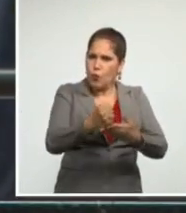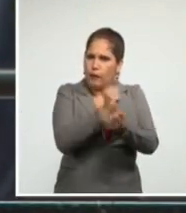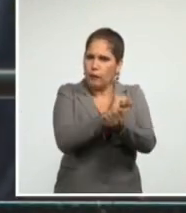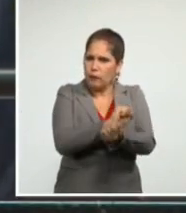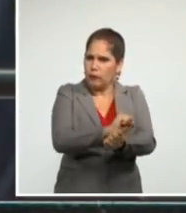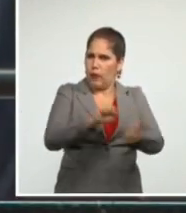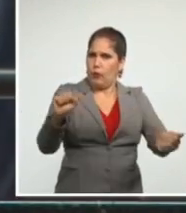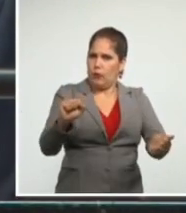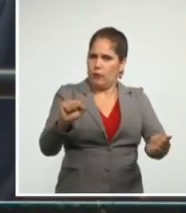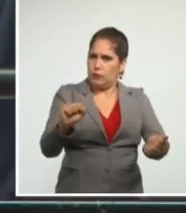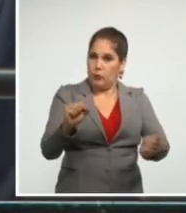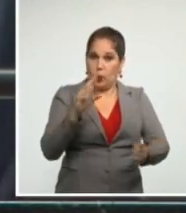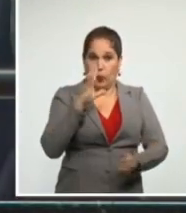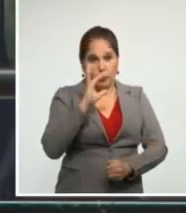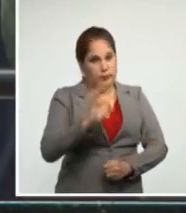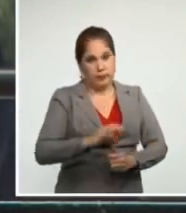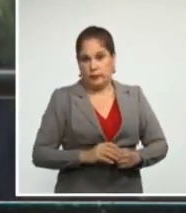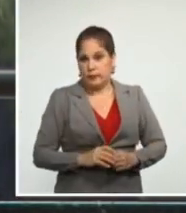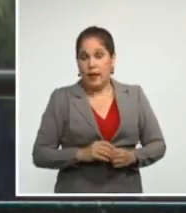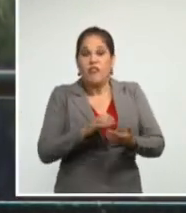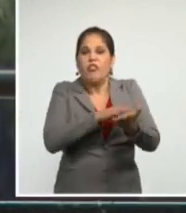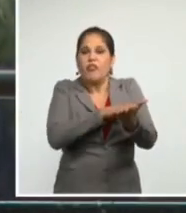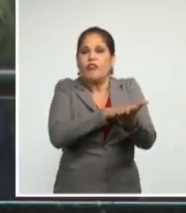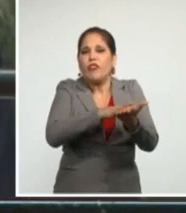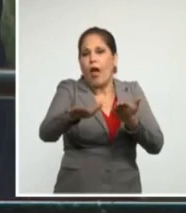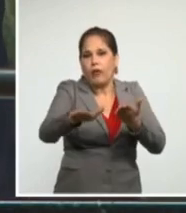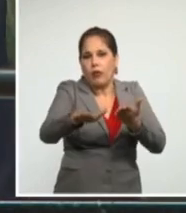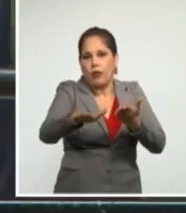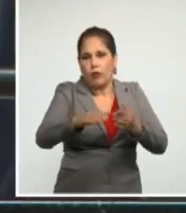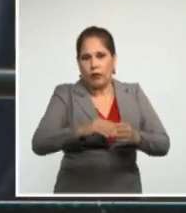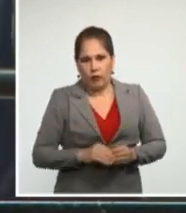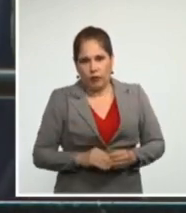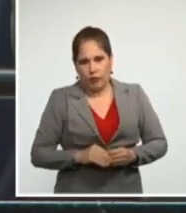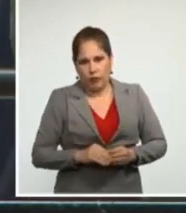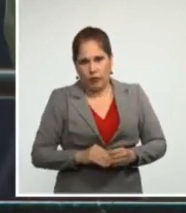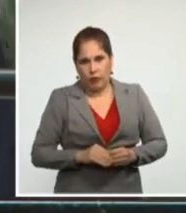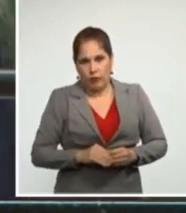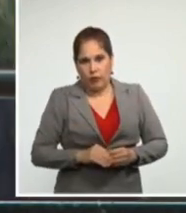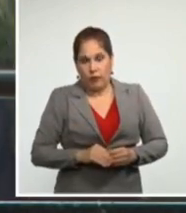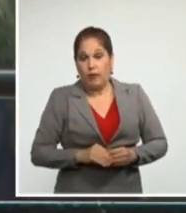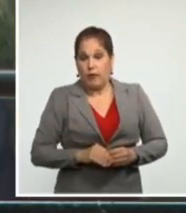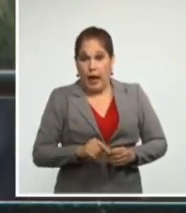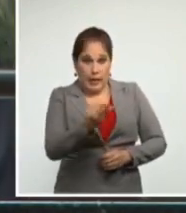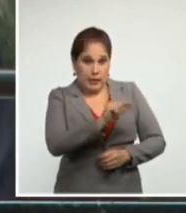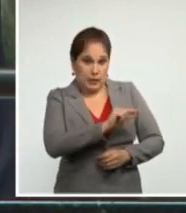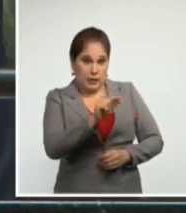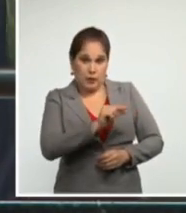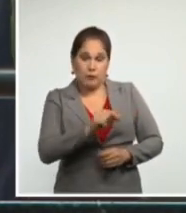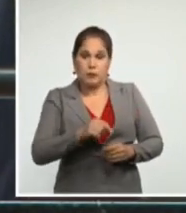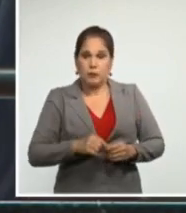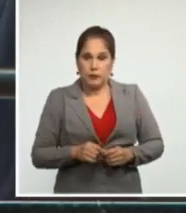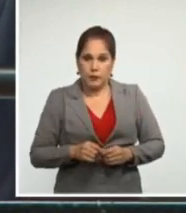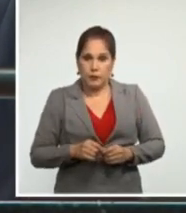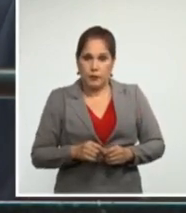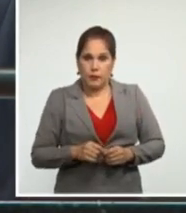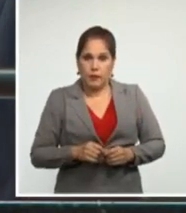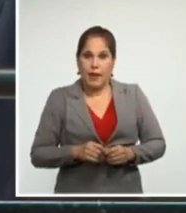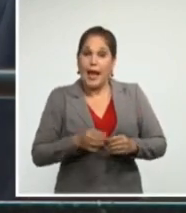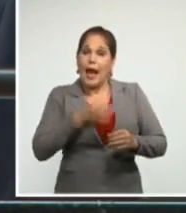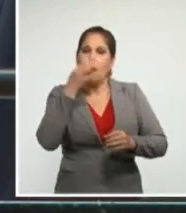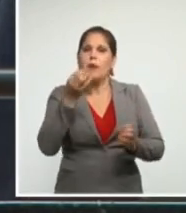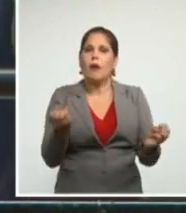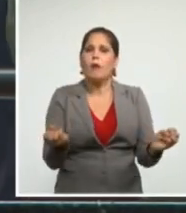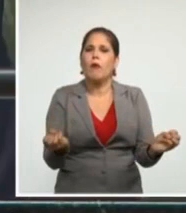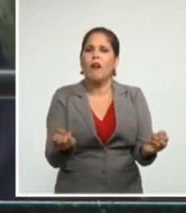terrorismo. Nadie revelaciones recientes dejaron en